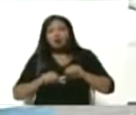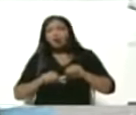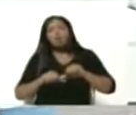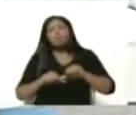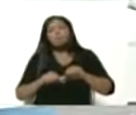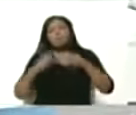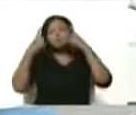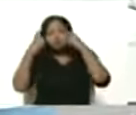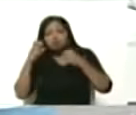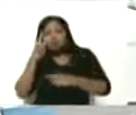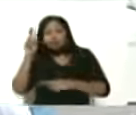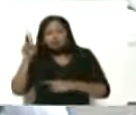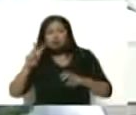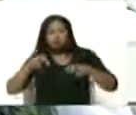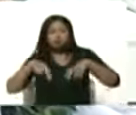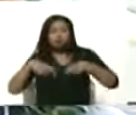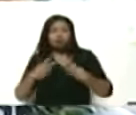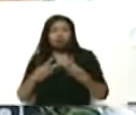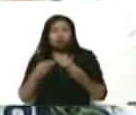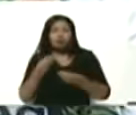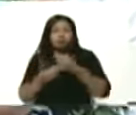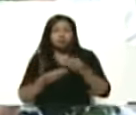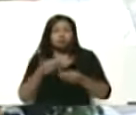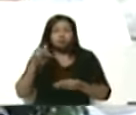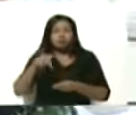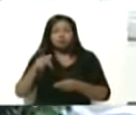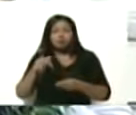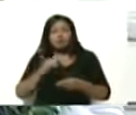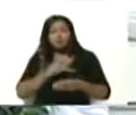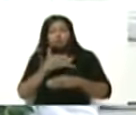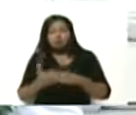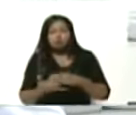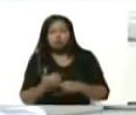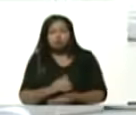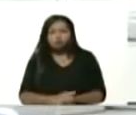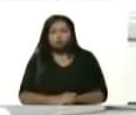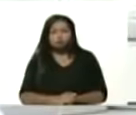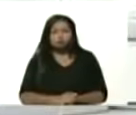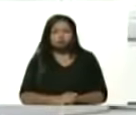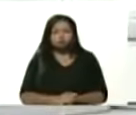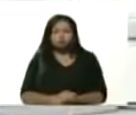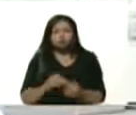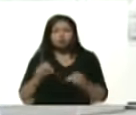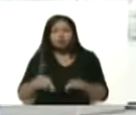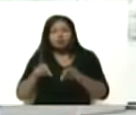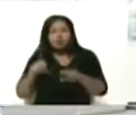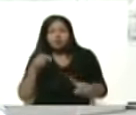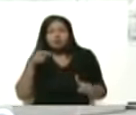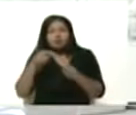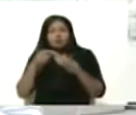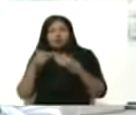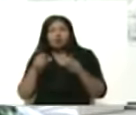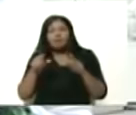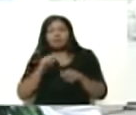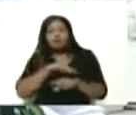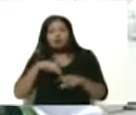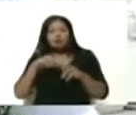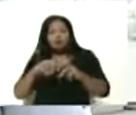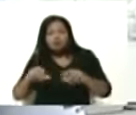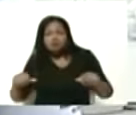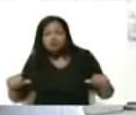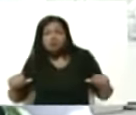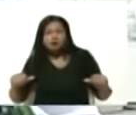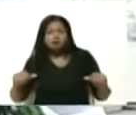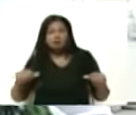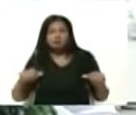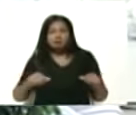innovamos haciendo este este proyecto que son fertilizantes directos para el suelo venezolano que van desde